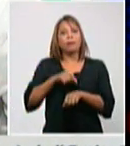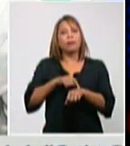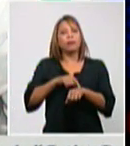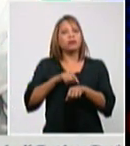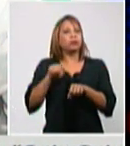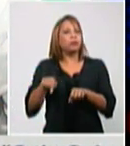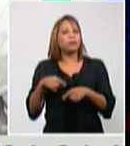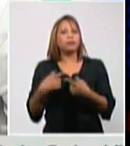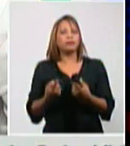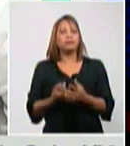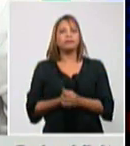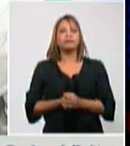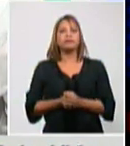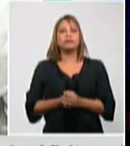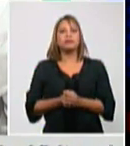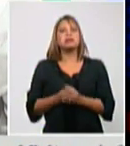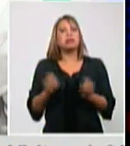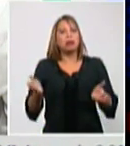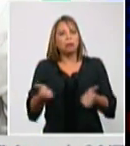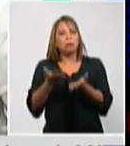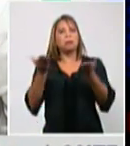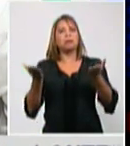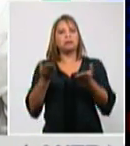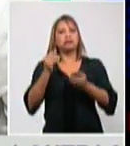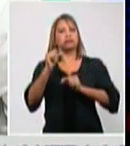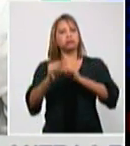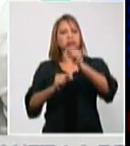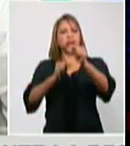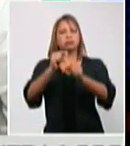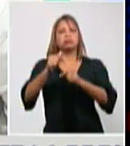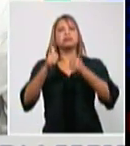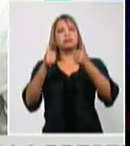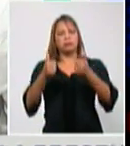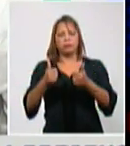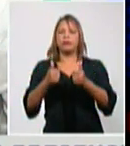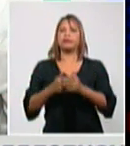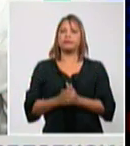encuentran recuperados de esta enfermedad